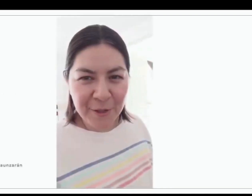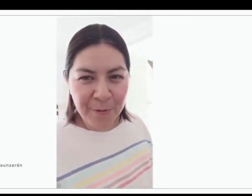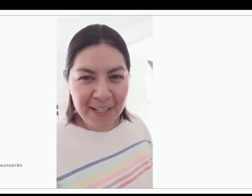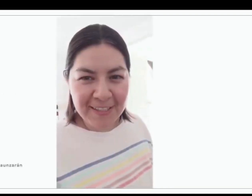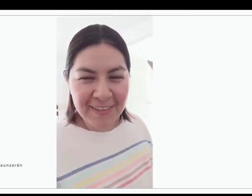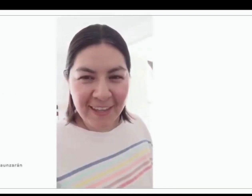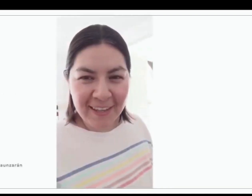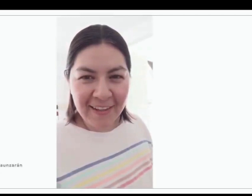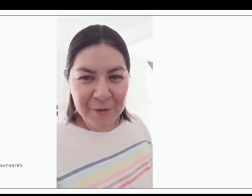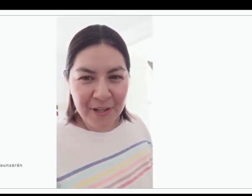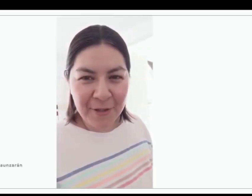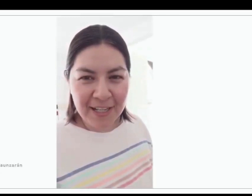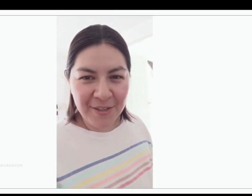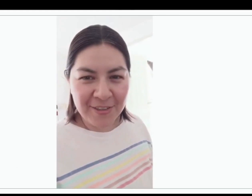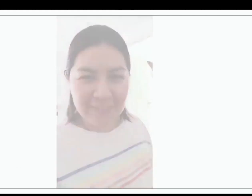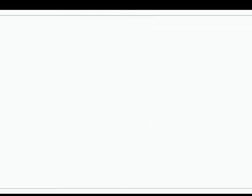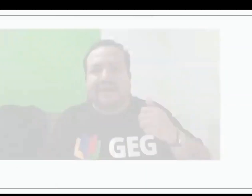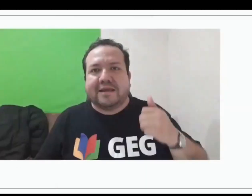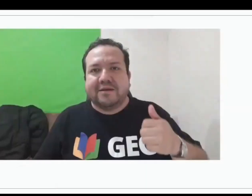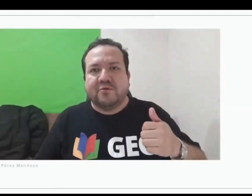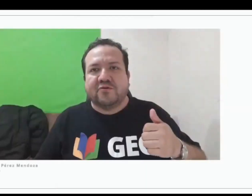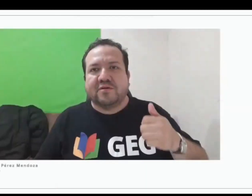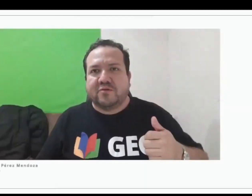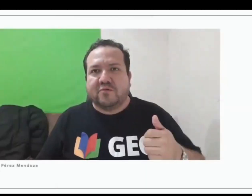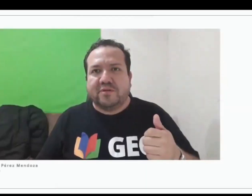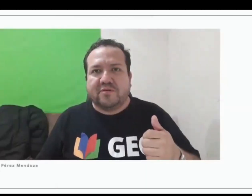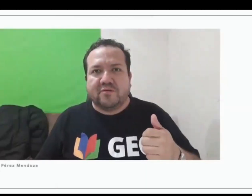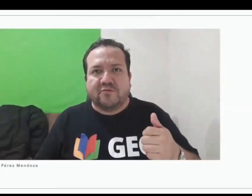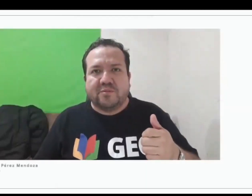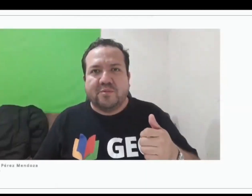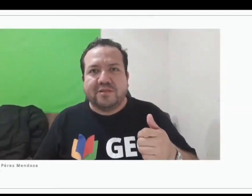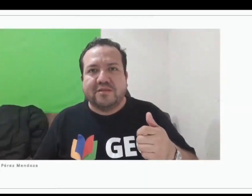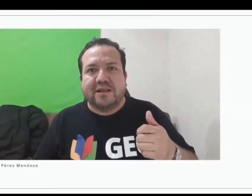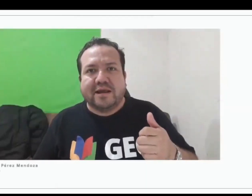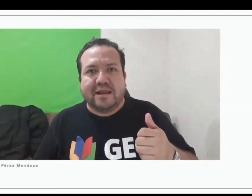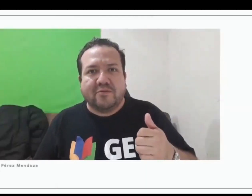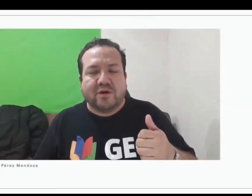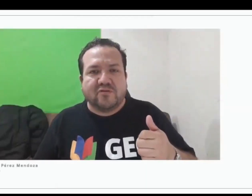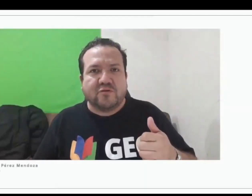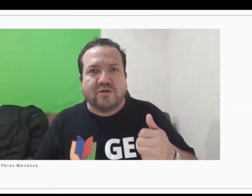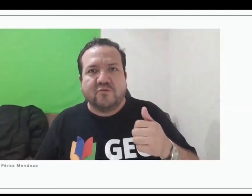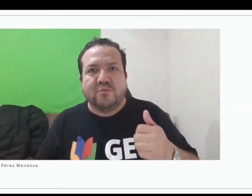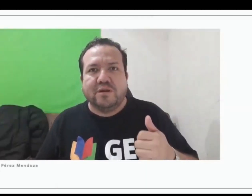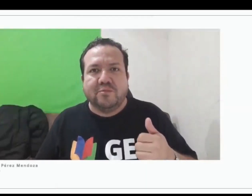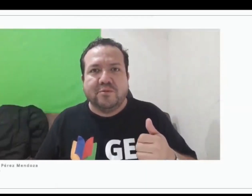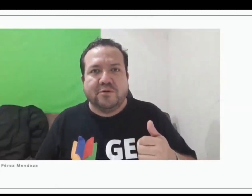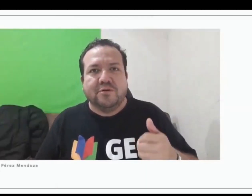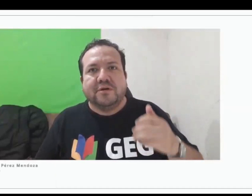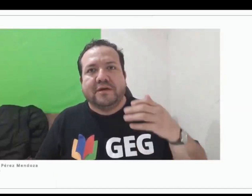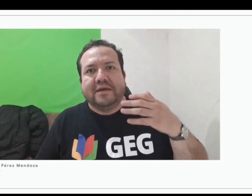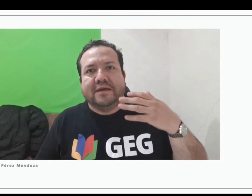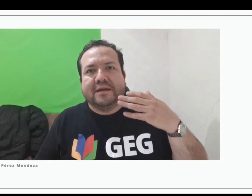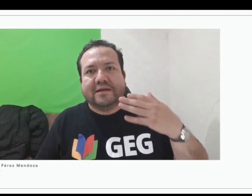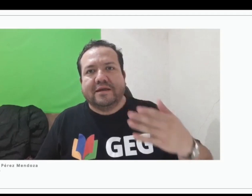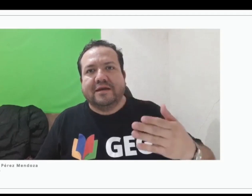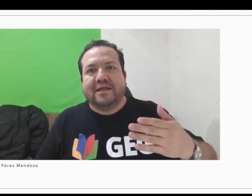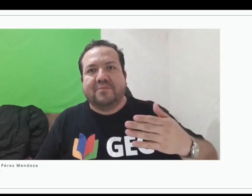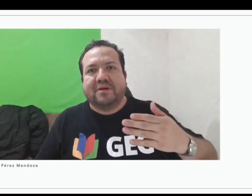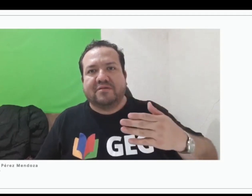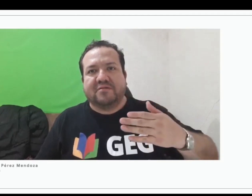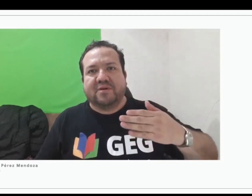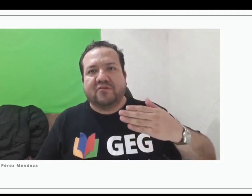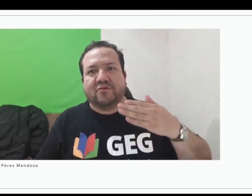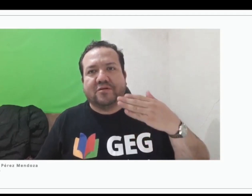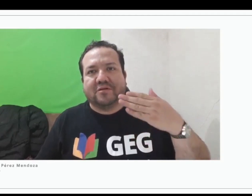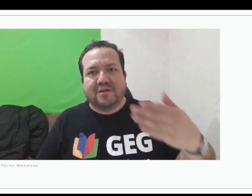tienen derecho a la educación. Creemos y estamos convencidos firmemente de que la educación es un binómico y que requiere de la